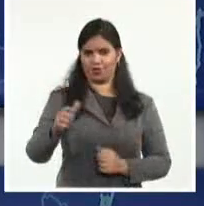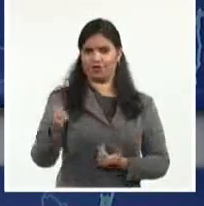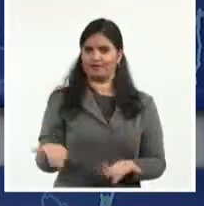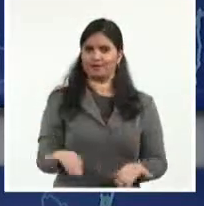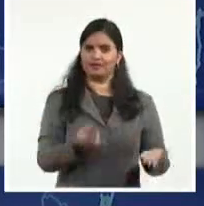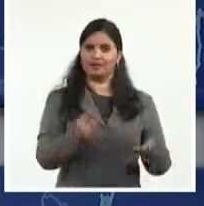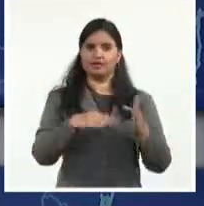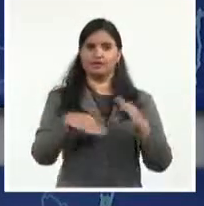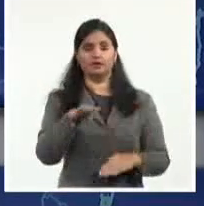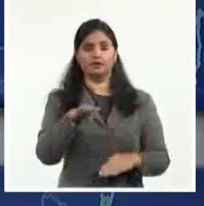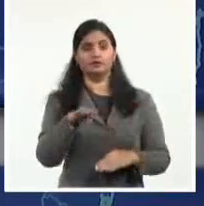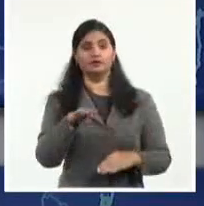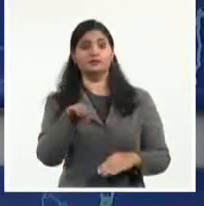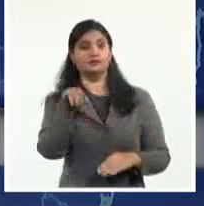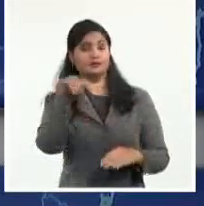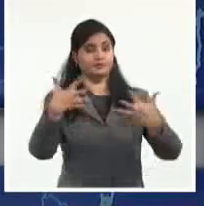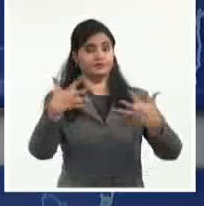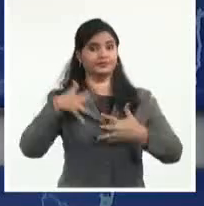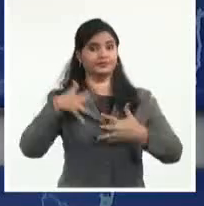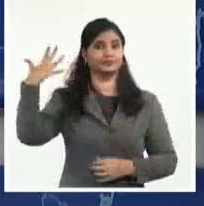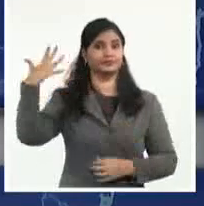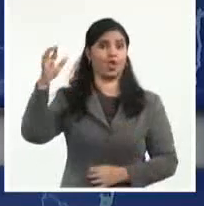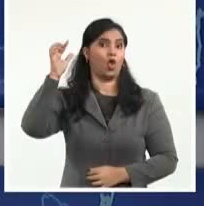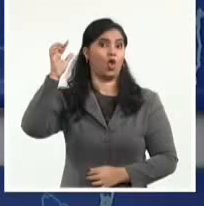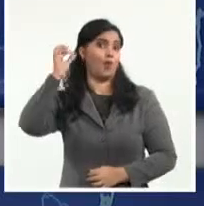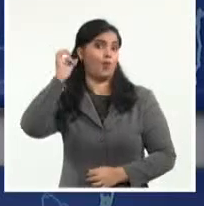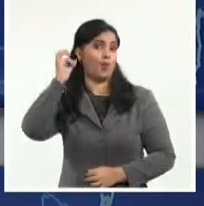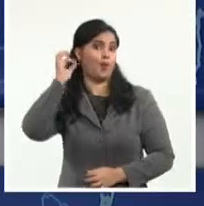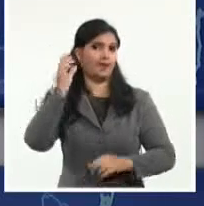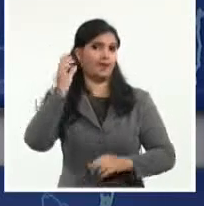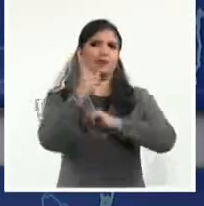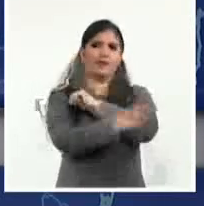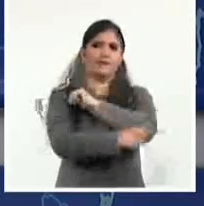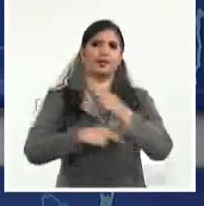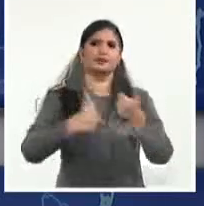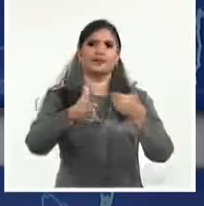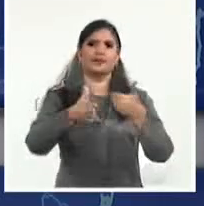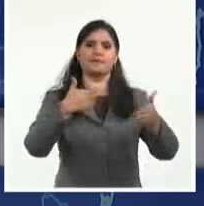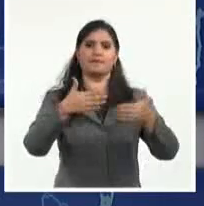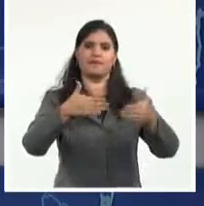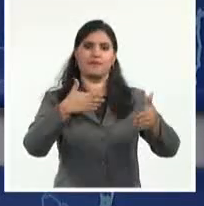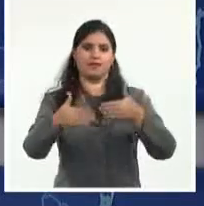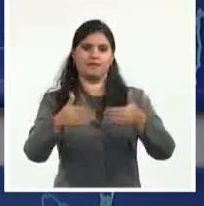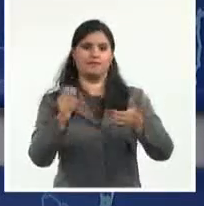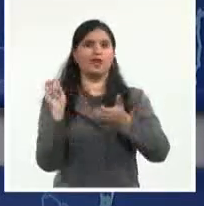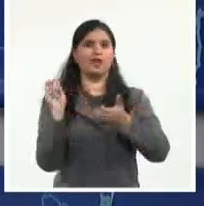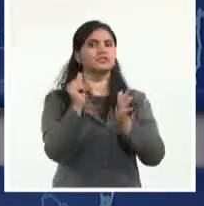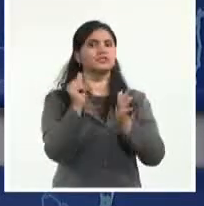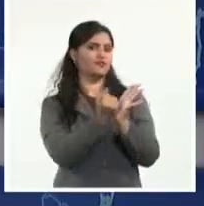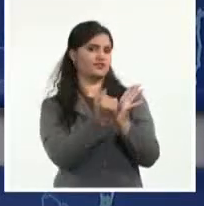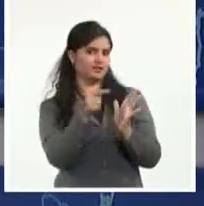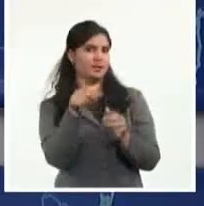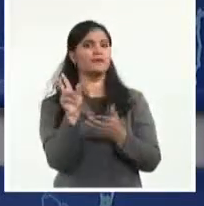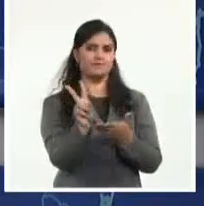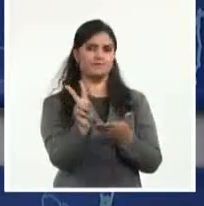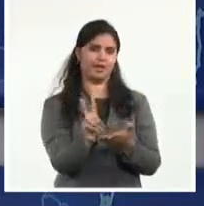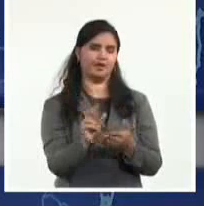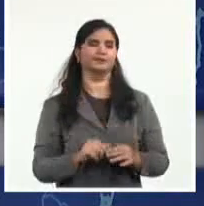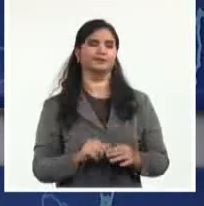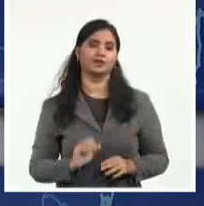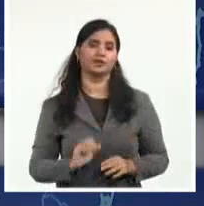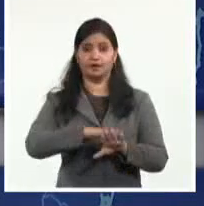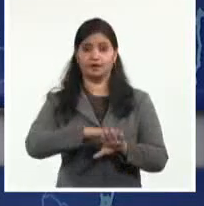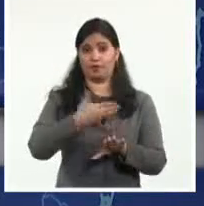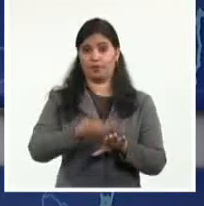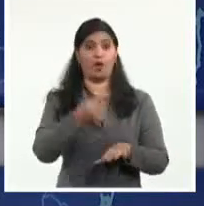Relaciones Exteriores de la República de Panamá, Hanayna Tehuanei Mencomo, quien se encuentra de visita oficial en nuestro país. Posteriormente, la